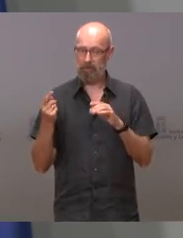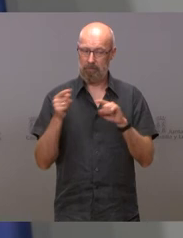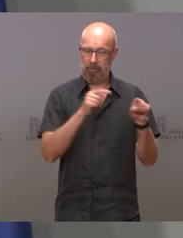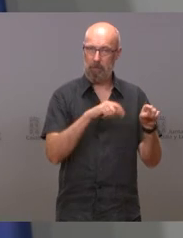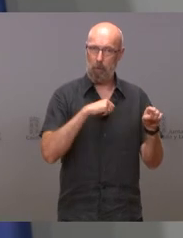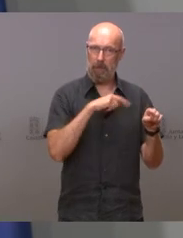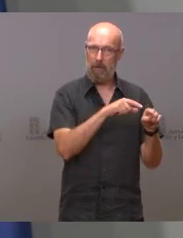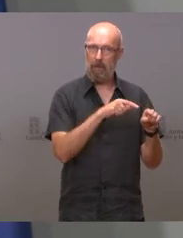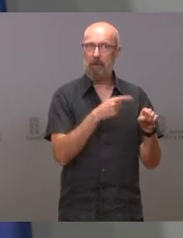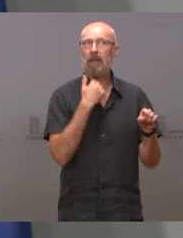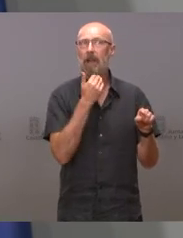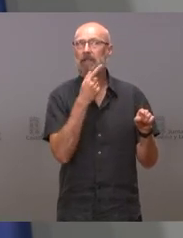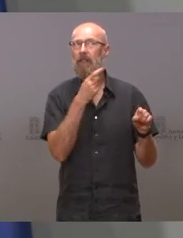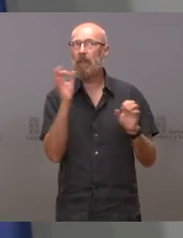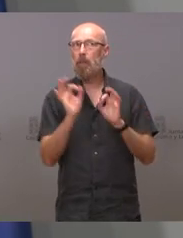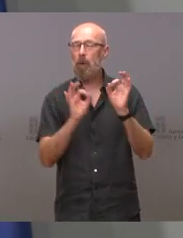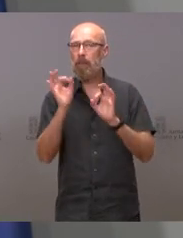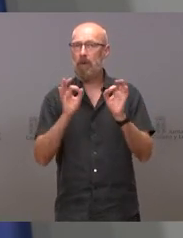estaban vacunados. Quiero decir,